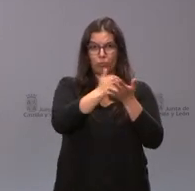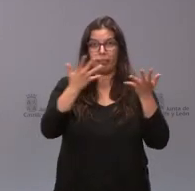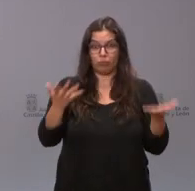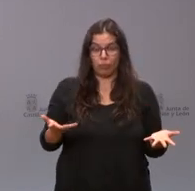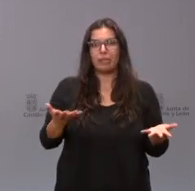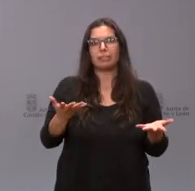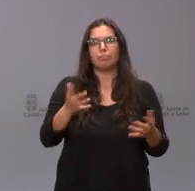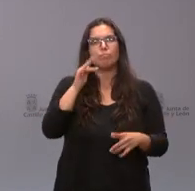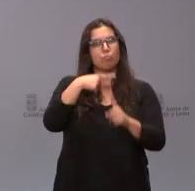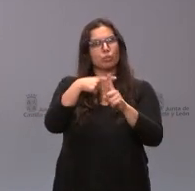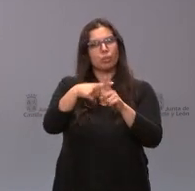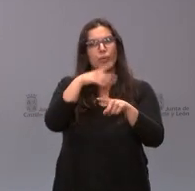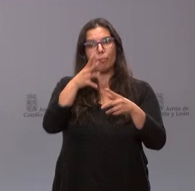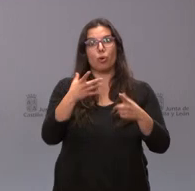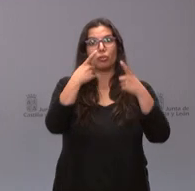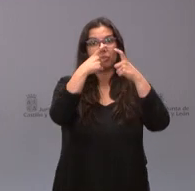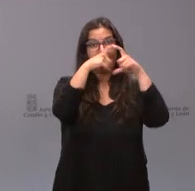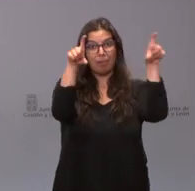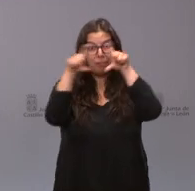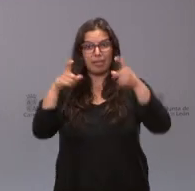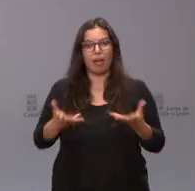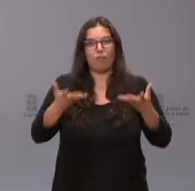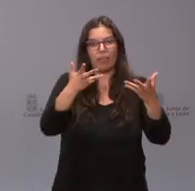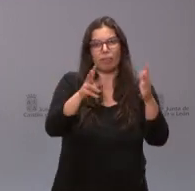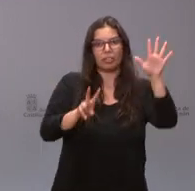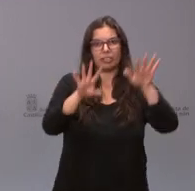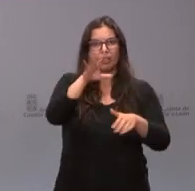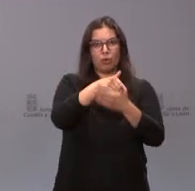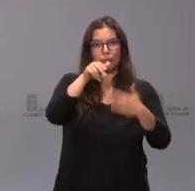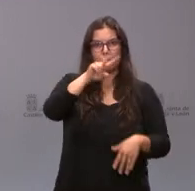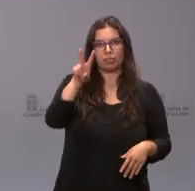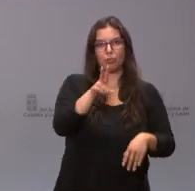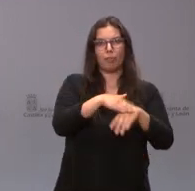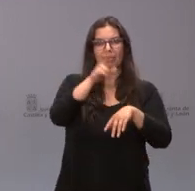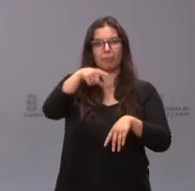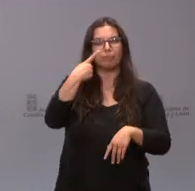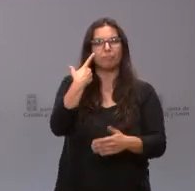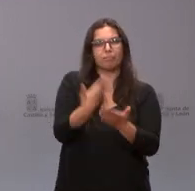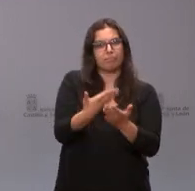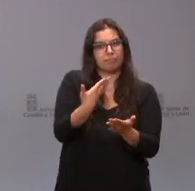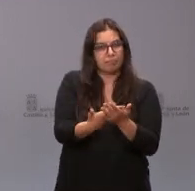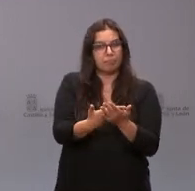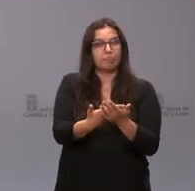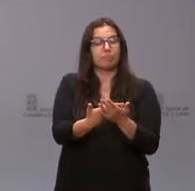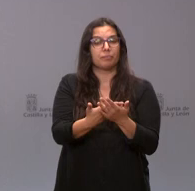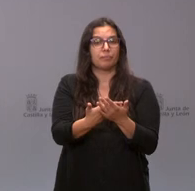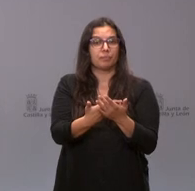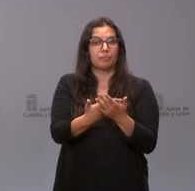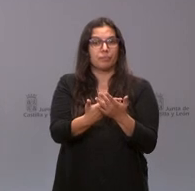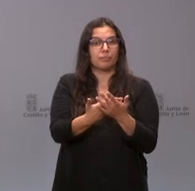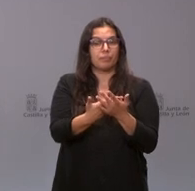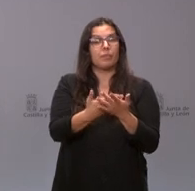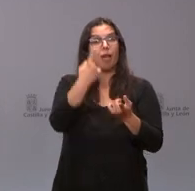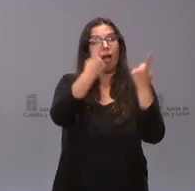actividad económica del sector empresarial 75 millones de euros y constatar también que hay